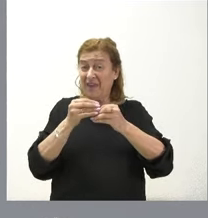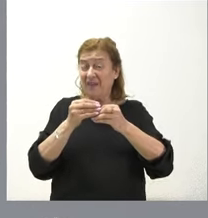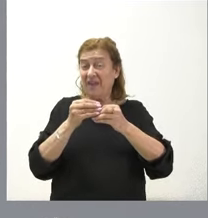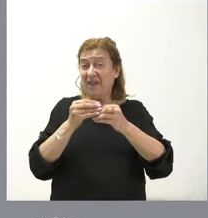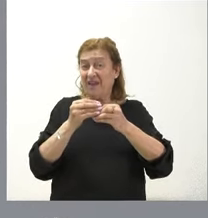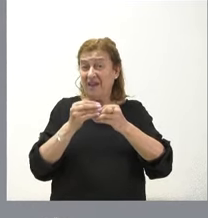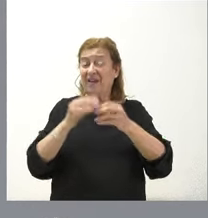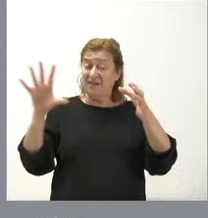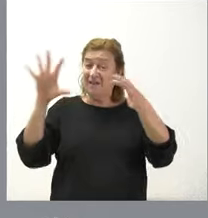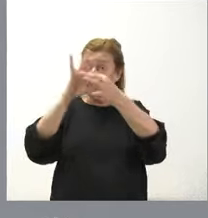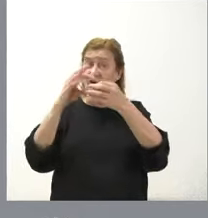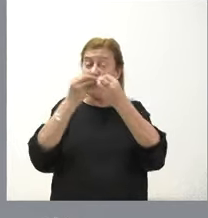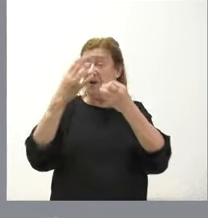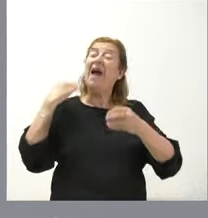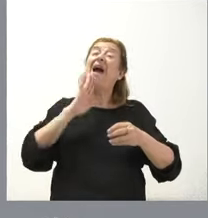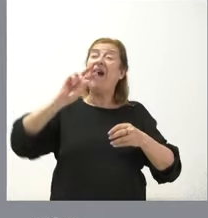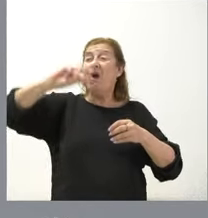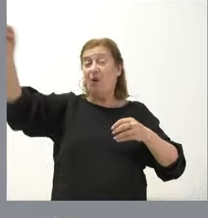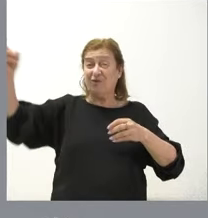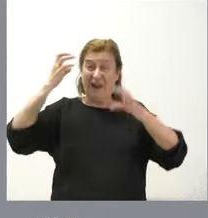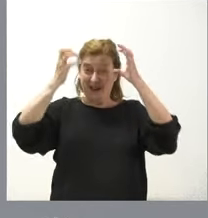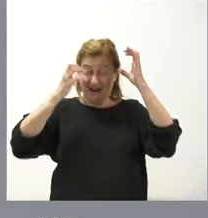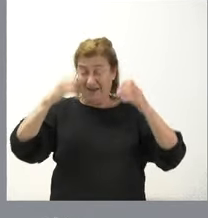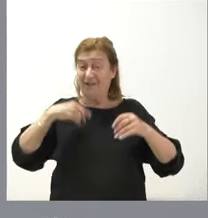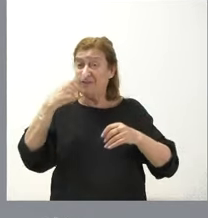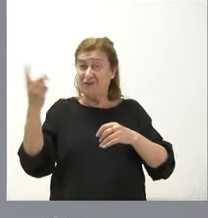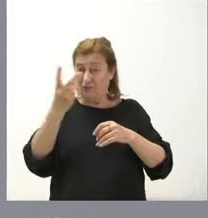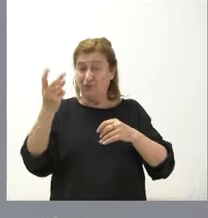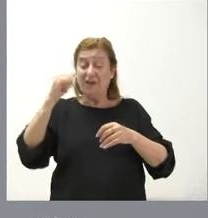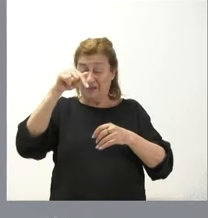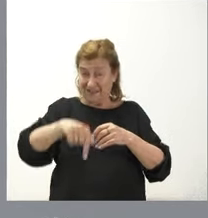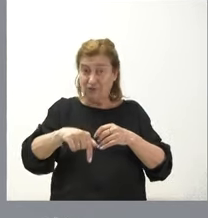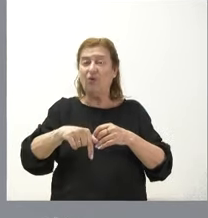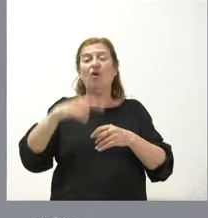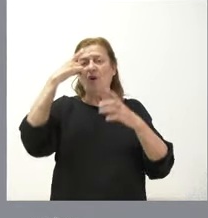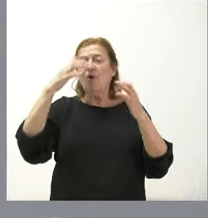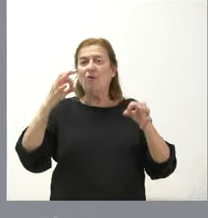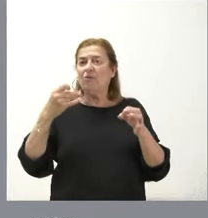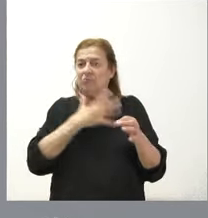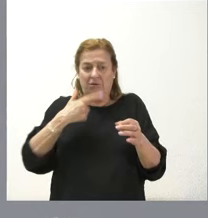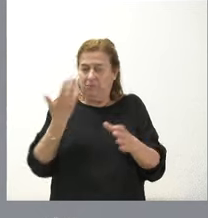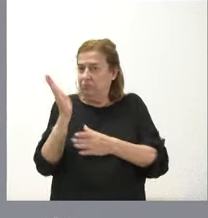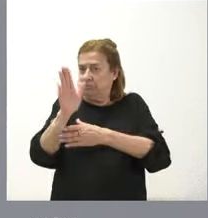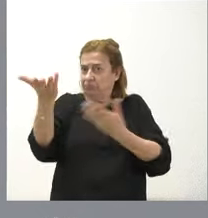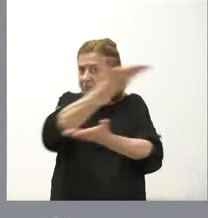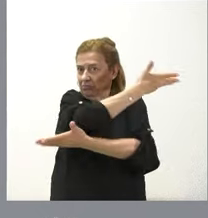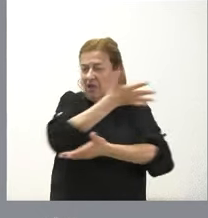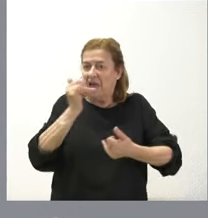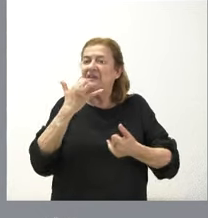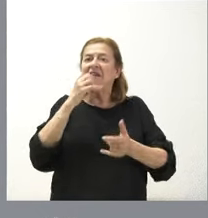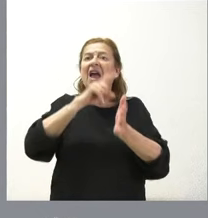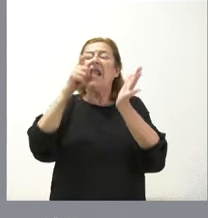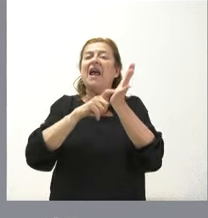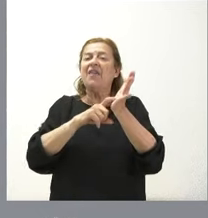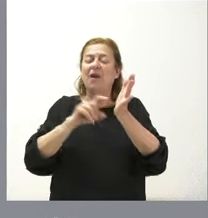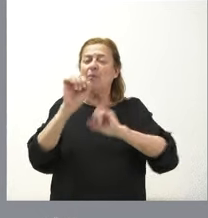en relación con la otra granja que le señalaron fueron los que hemos descrito y en relación con estos, lógicamente, están a su disposición si la ley de protección